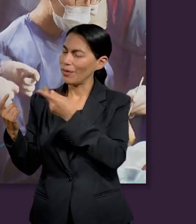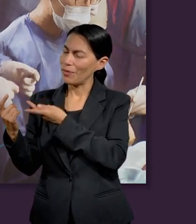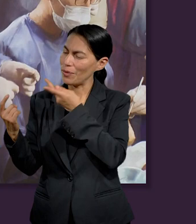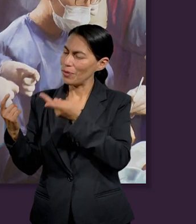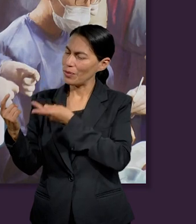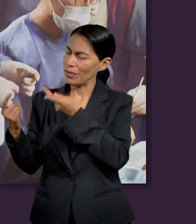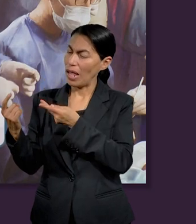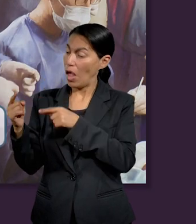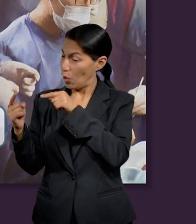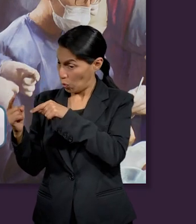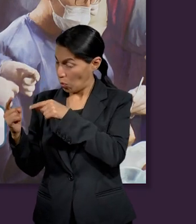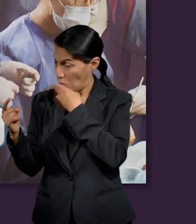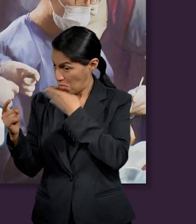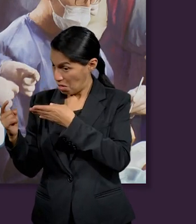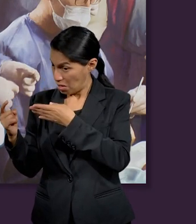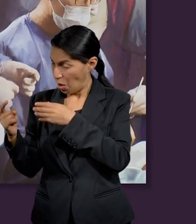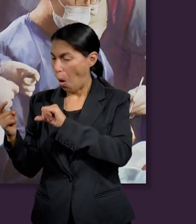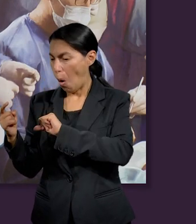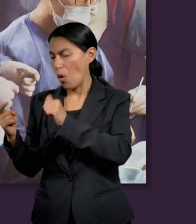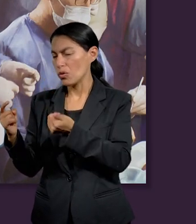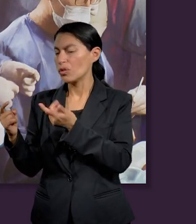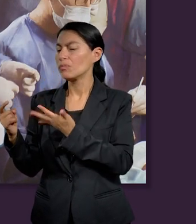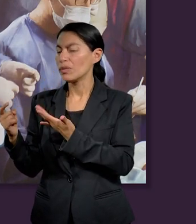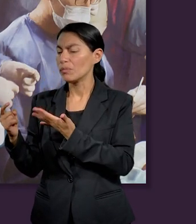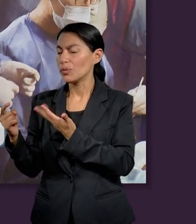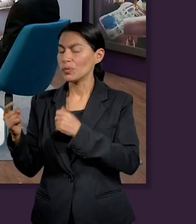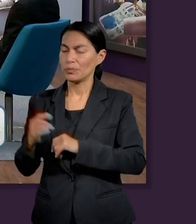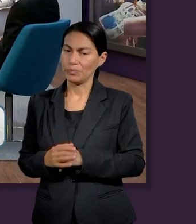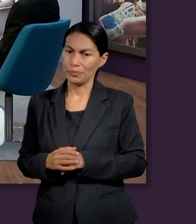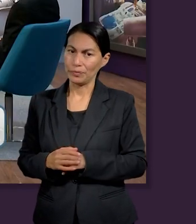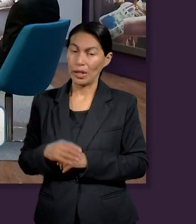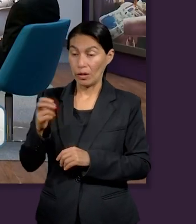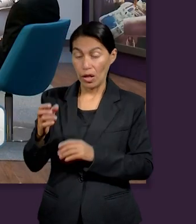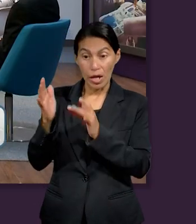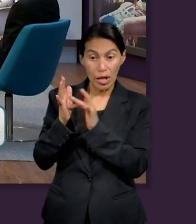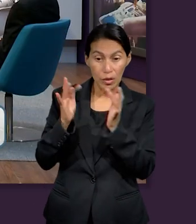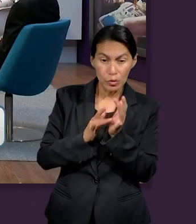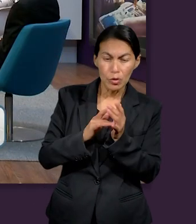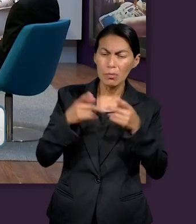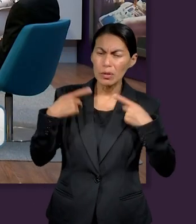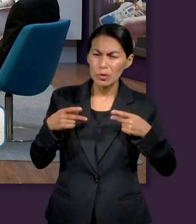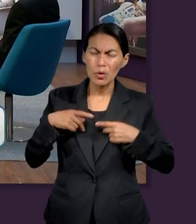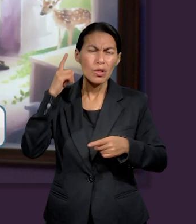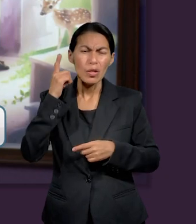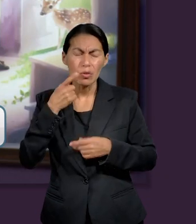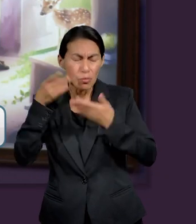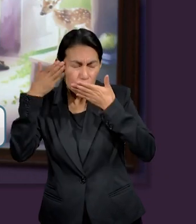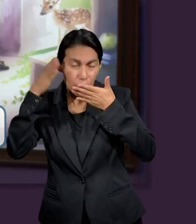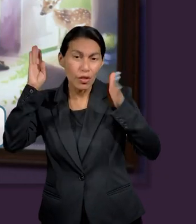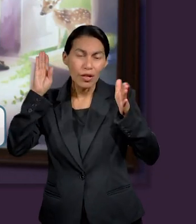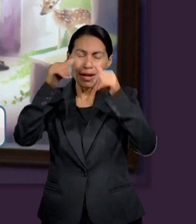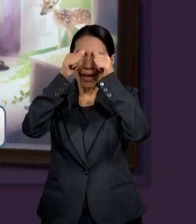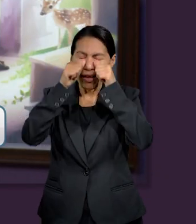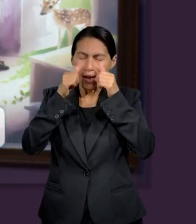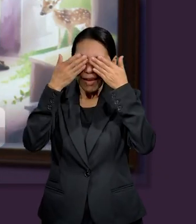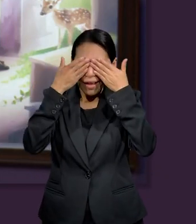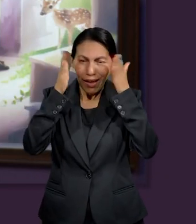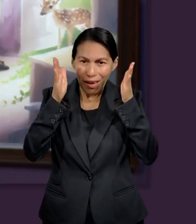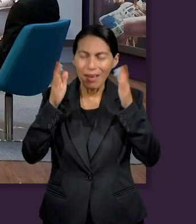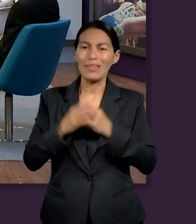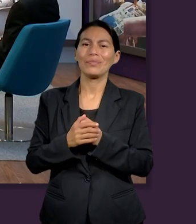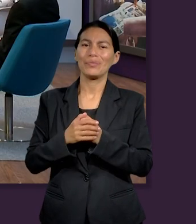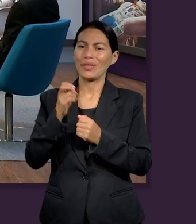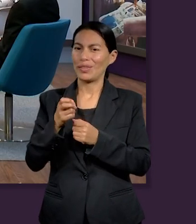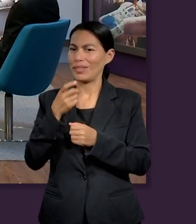tú el que ha de venir o debemos esperar a otro? En este mismo momento Jesús sanó a muchos que tenían enfermedades, dolencias y